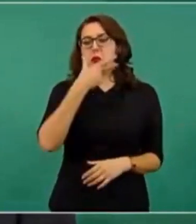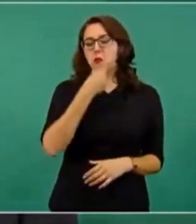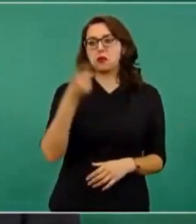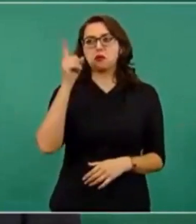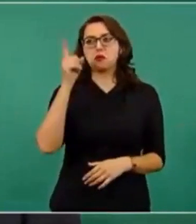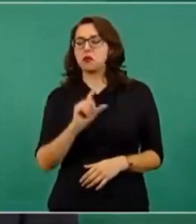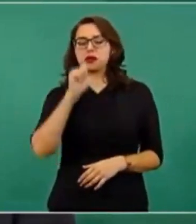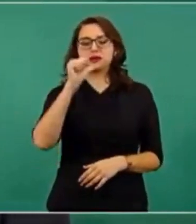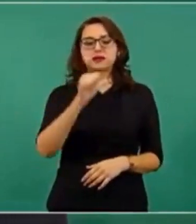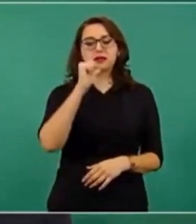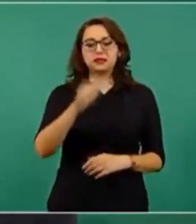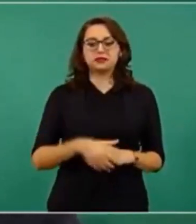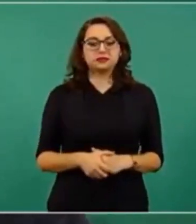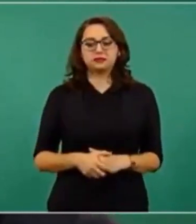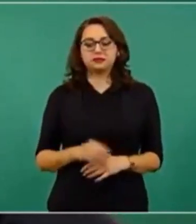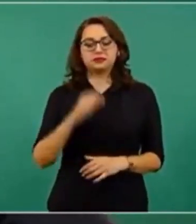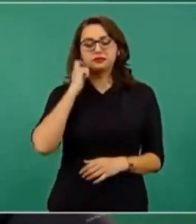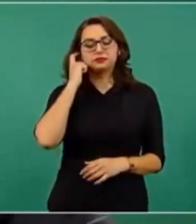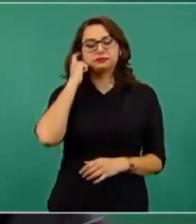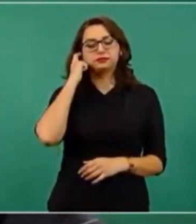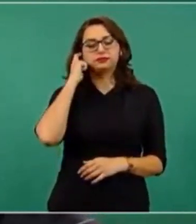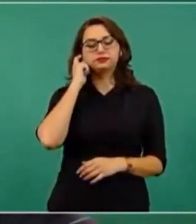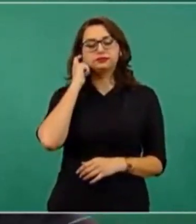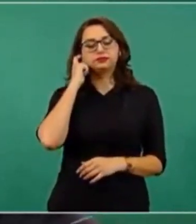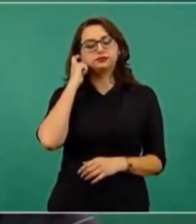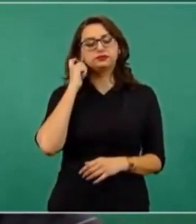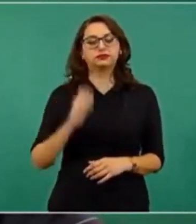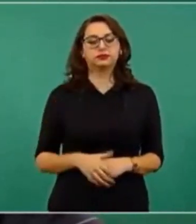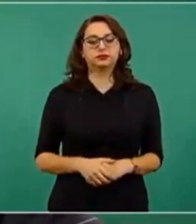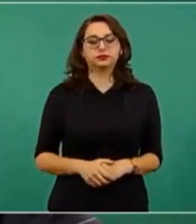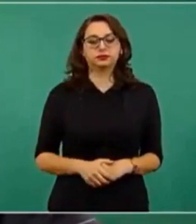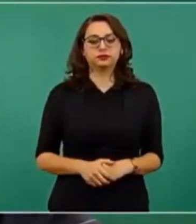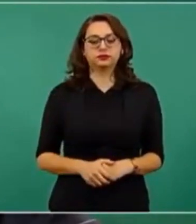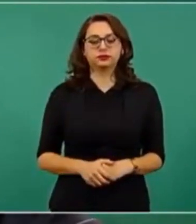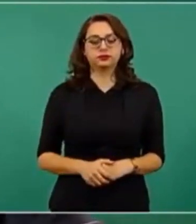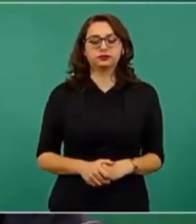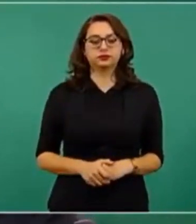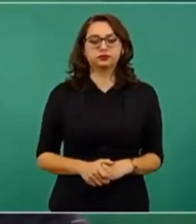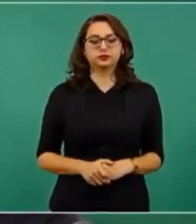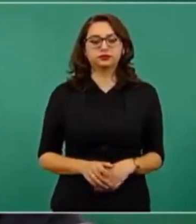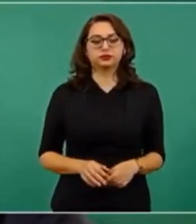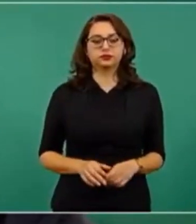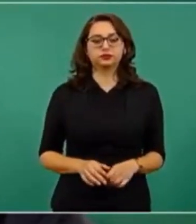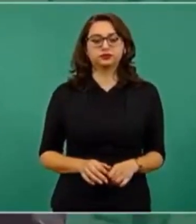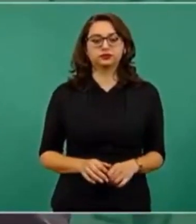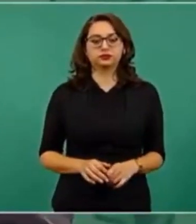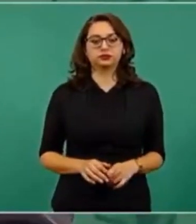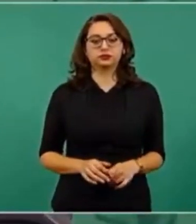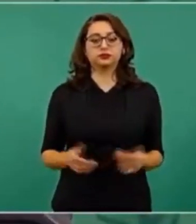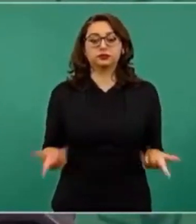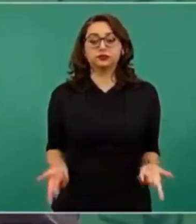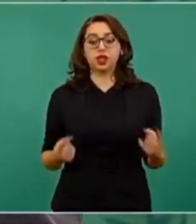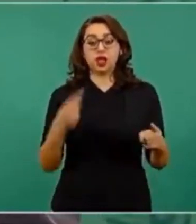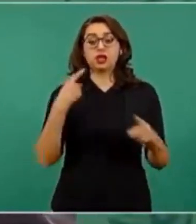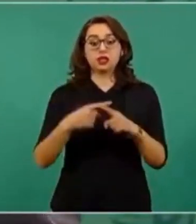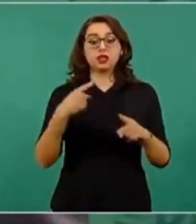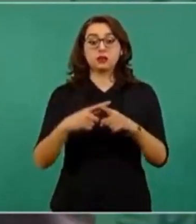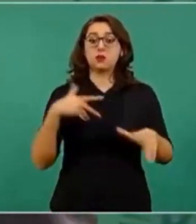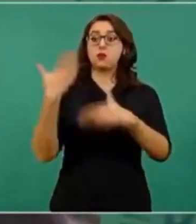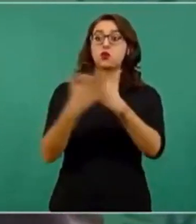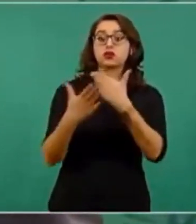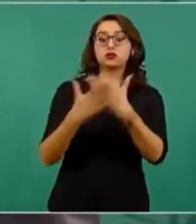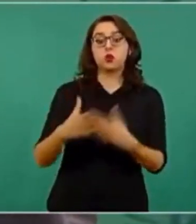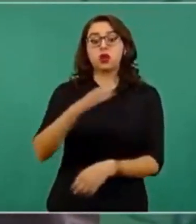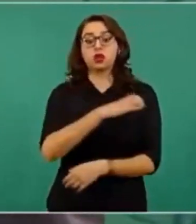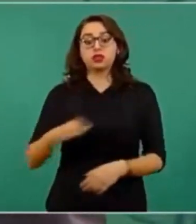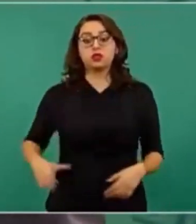de pluralidad y de género. ¿Quién lo va a decidir en su momento?